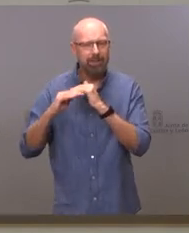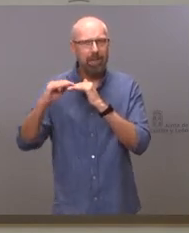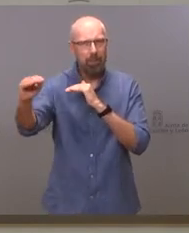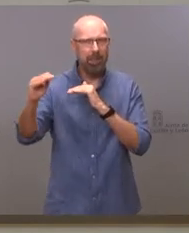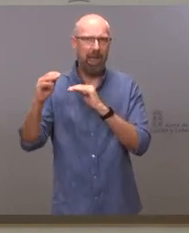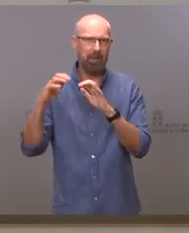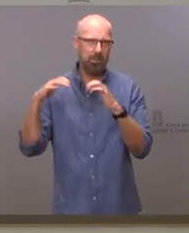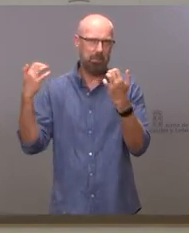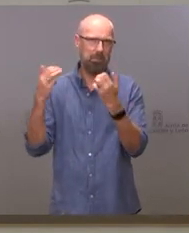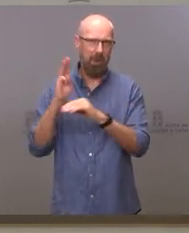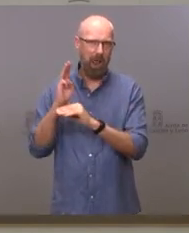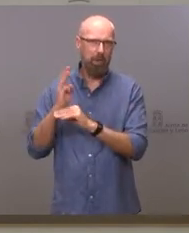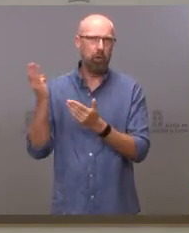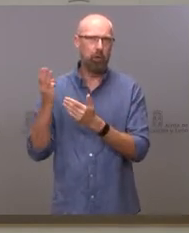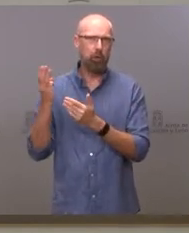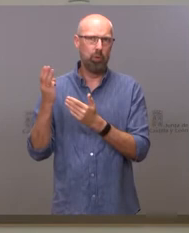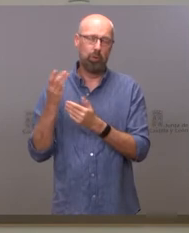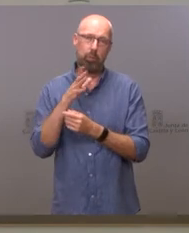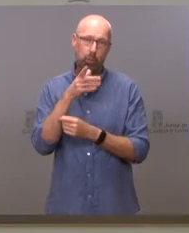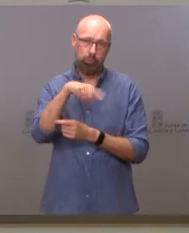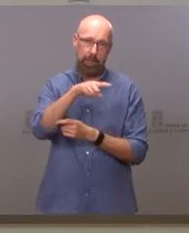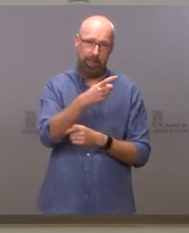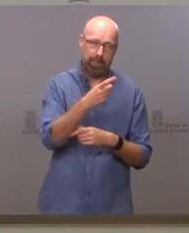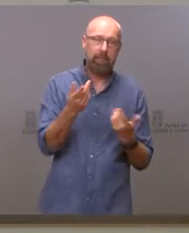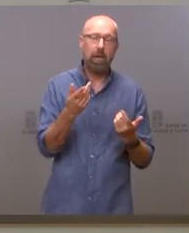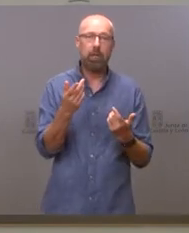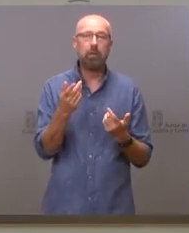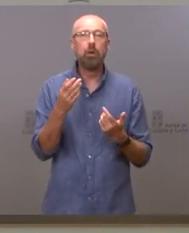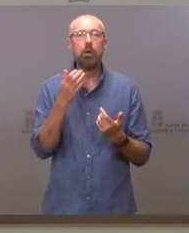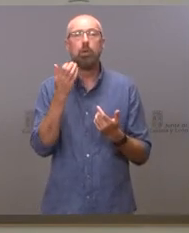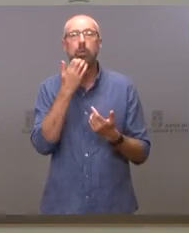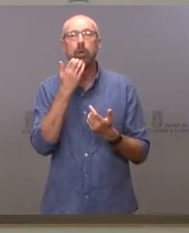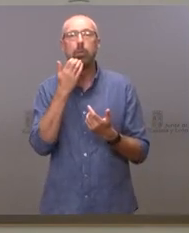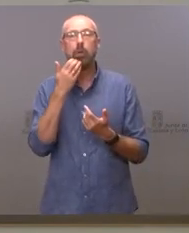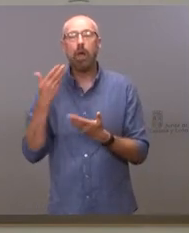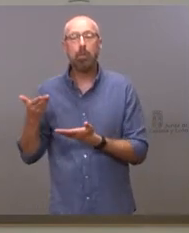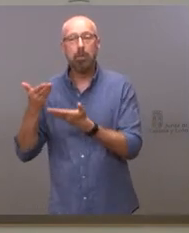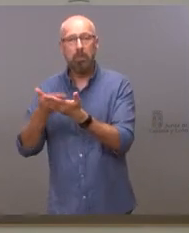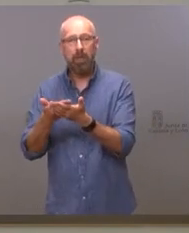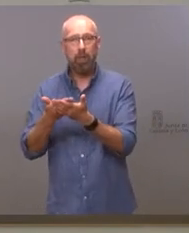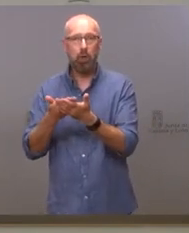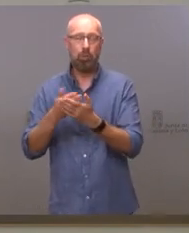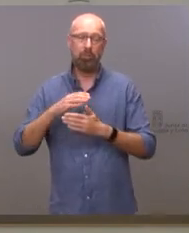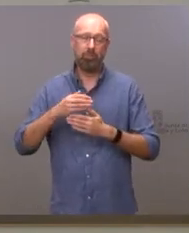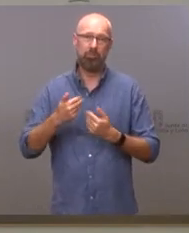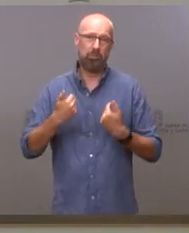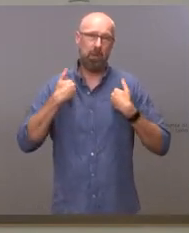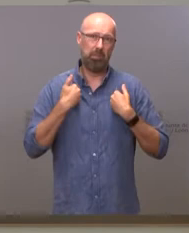como Gobierno y si les han pedido algún cargo político del Partido Popular a cambio de